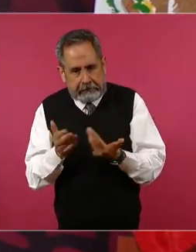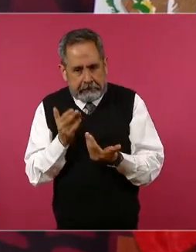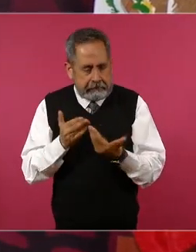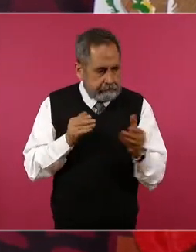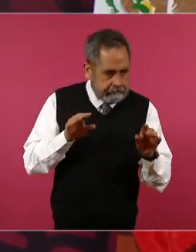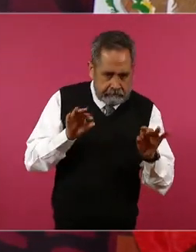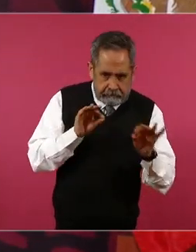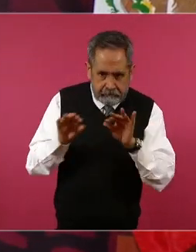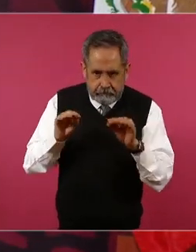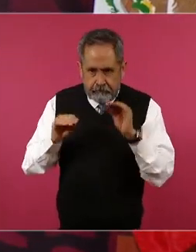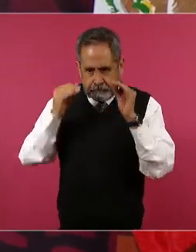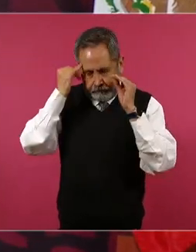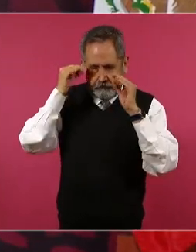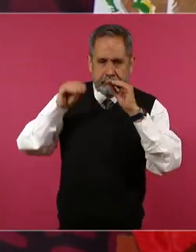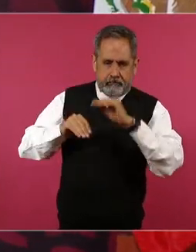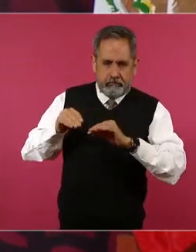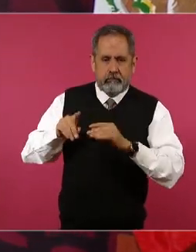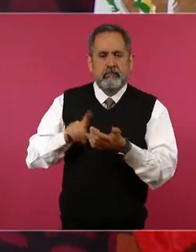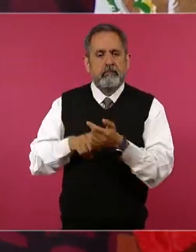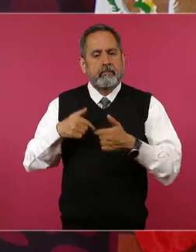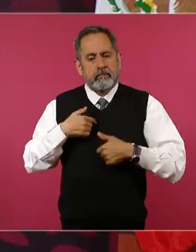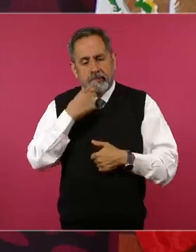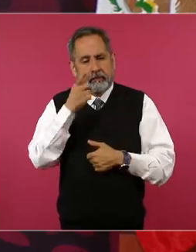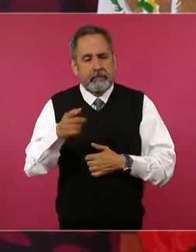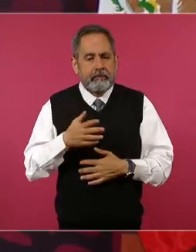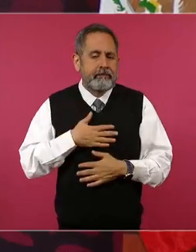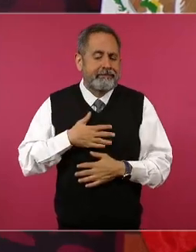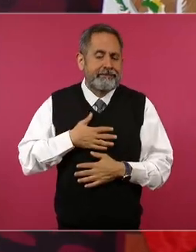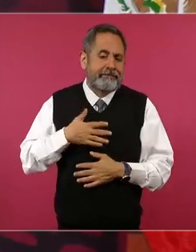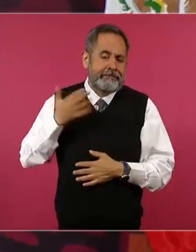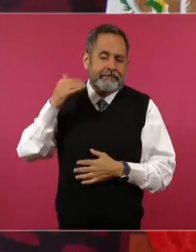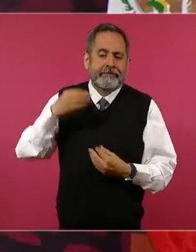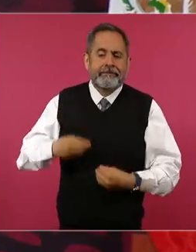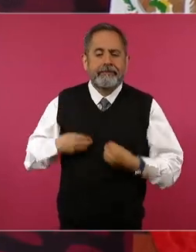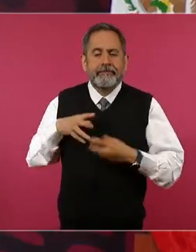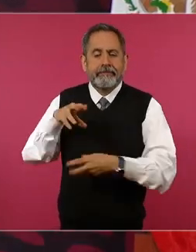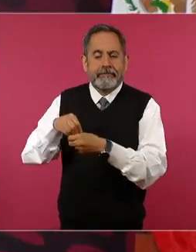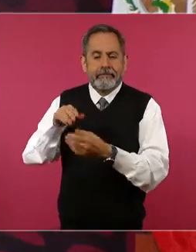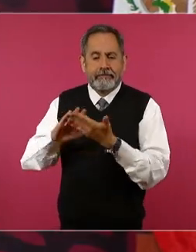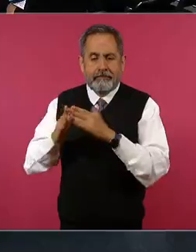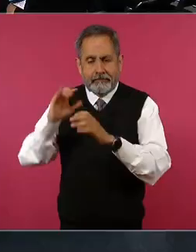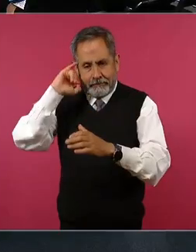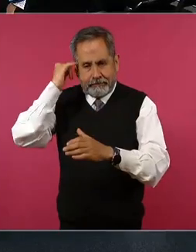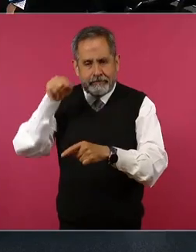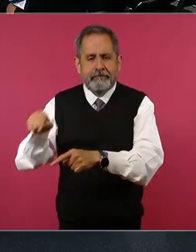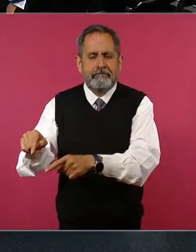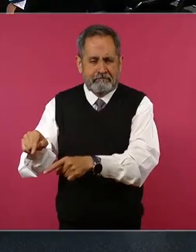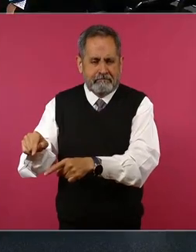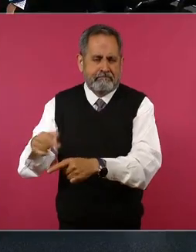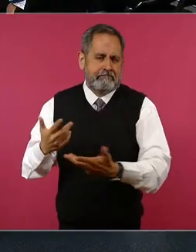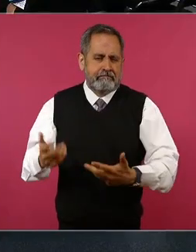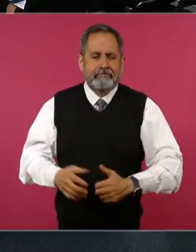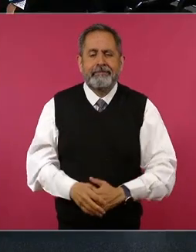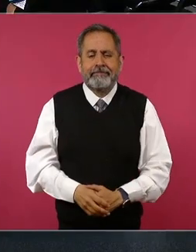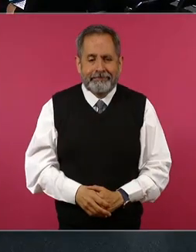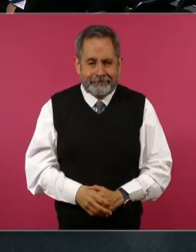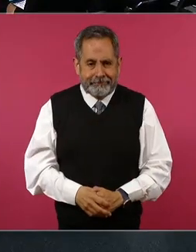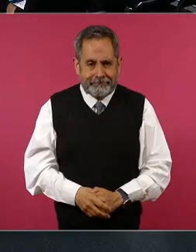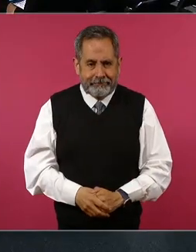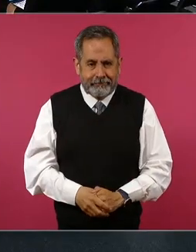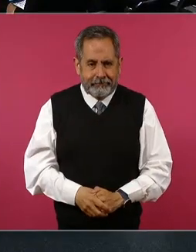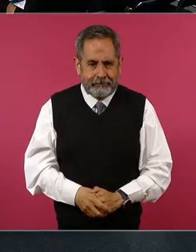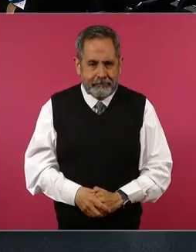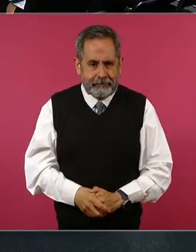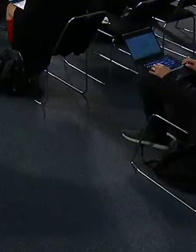pero ya lo he dicho como viví en comunidades indígenas compartí mucho